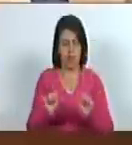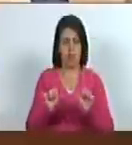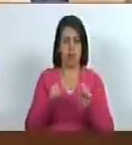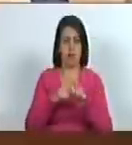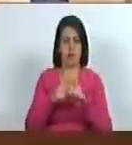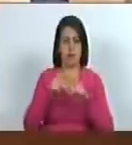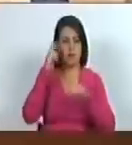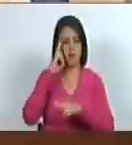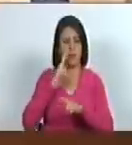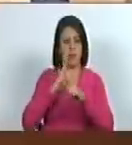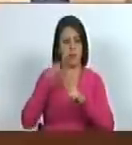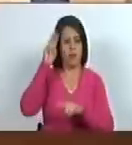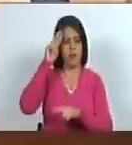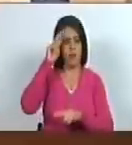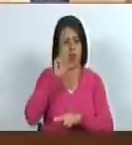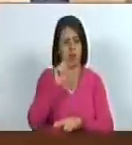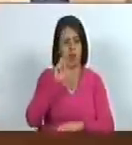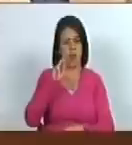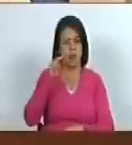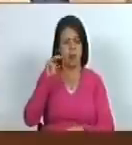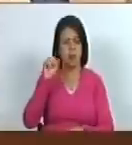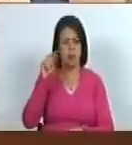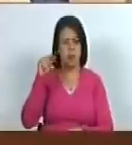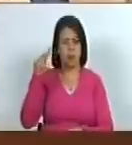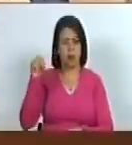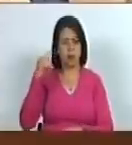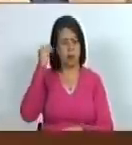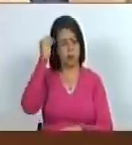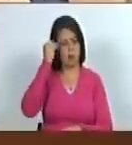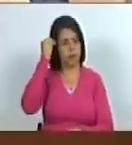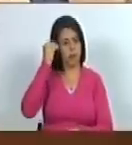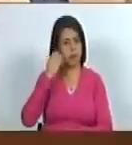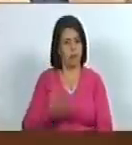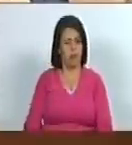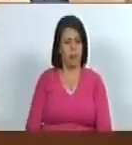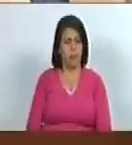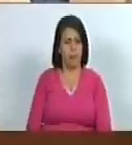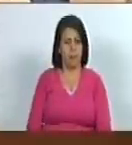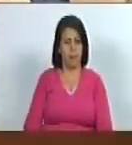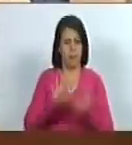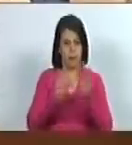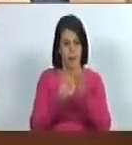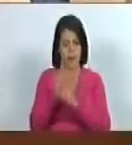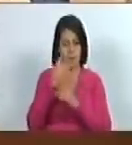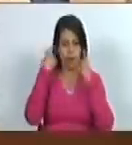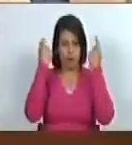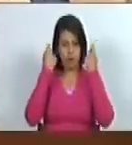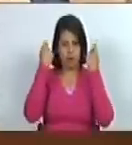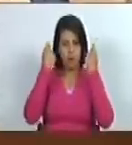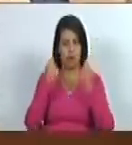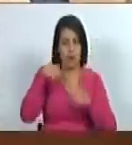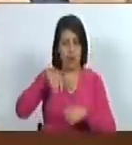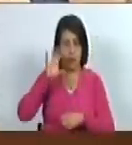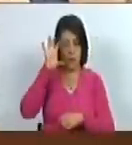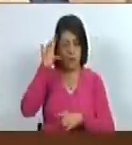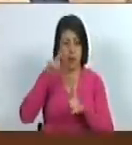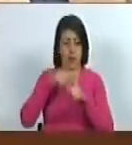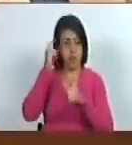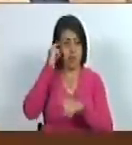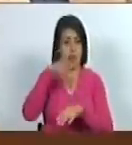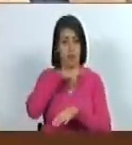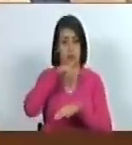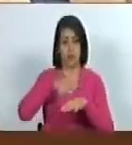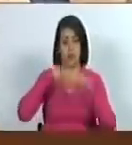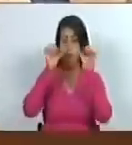en honor al maestro Armando Reverón considerando que el 10 de mayo se celebra en el país el día